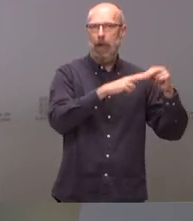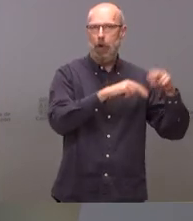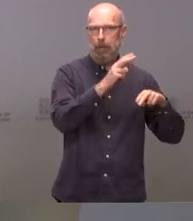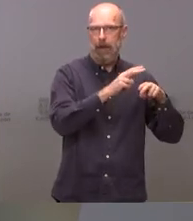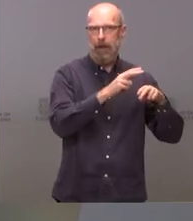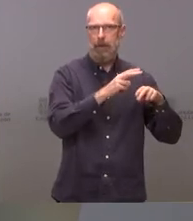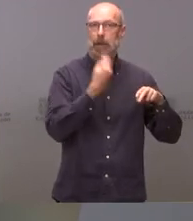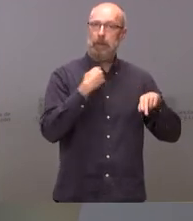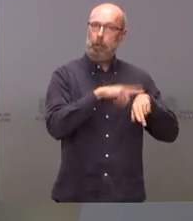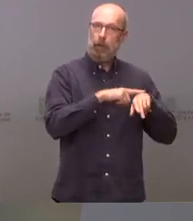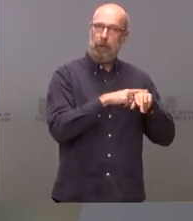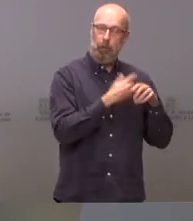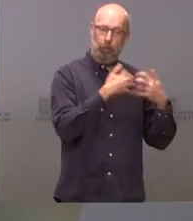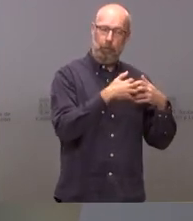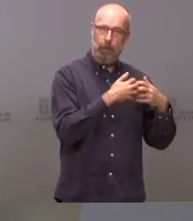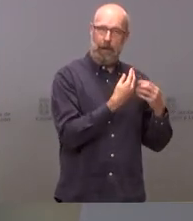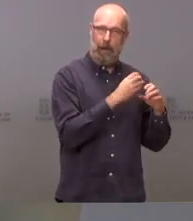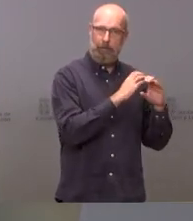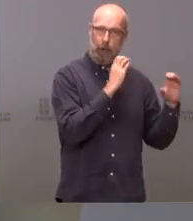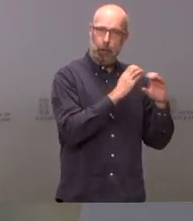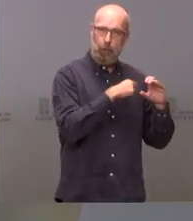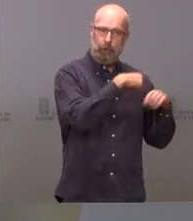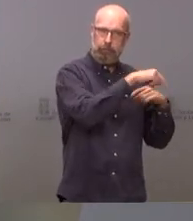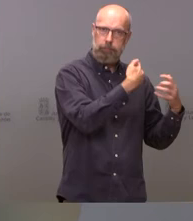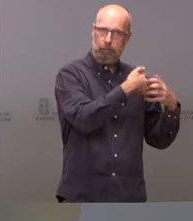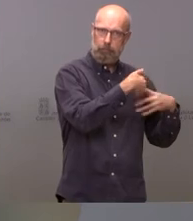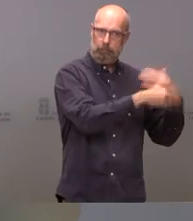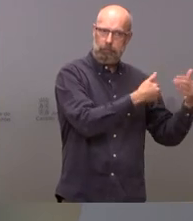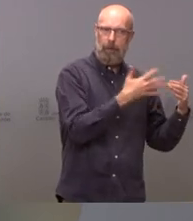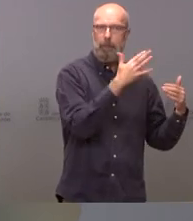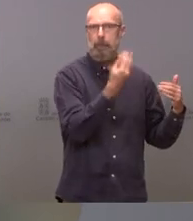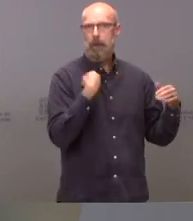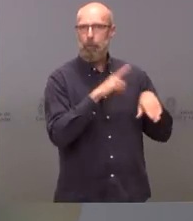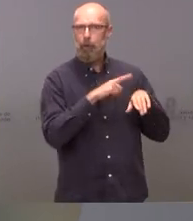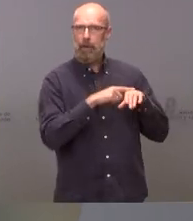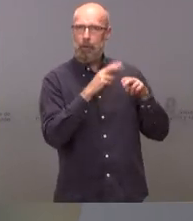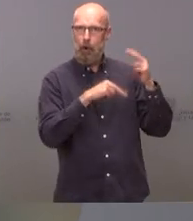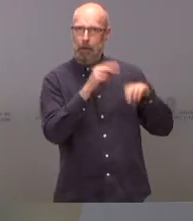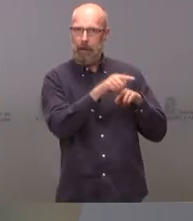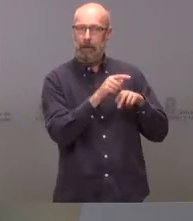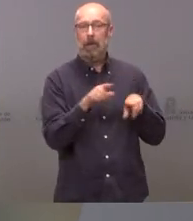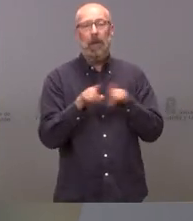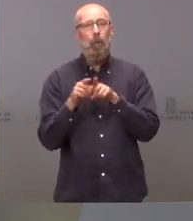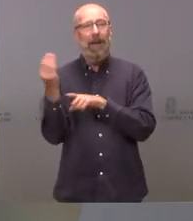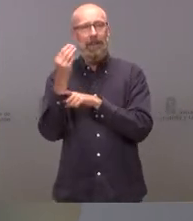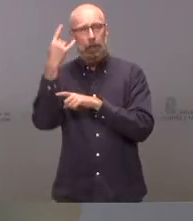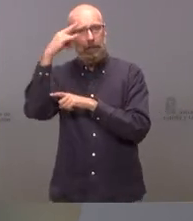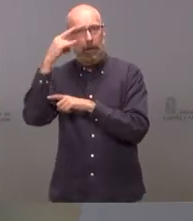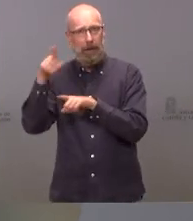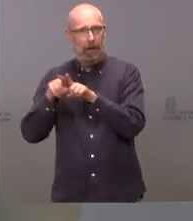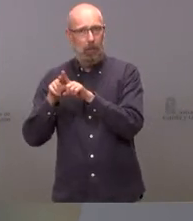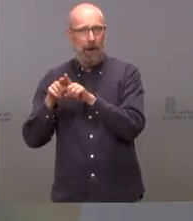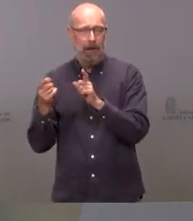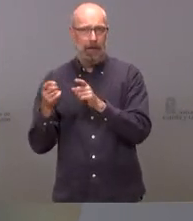obras y el funcionamiento de la estación hay que partir de que vamos a seguir el modelo que se siguió en la estación de Salamanca en las obras es una remodelación absoluta y